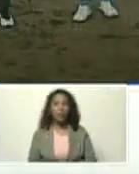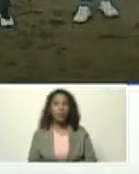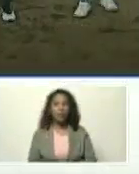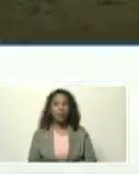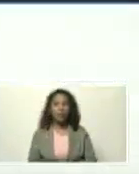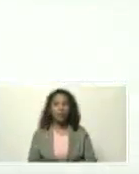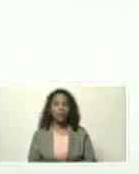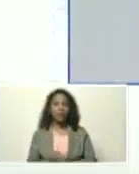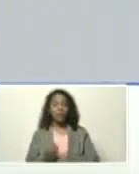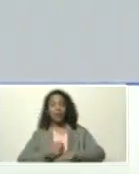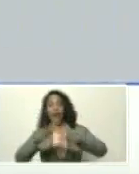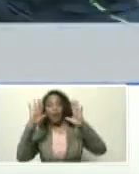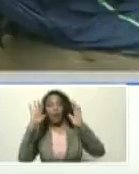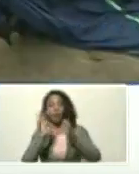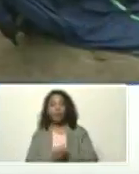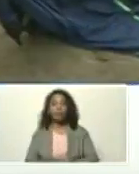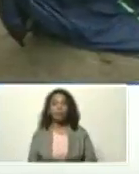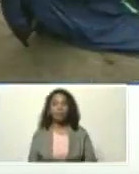una guara,